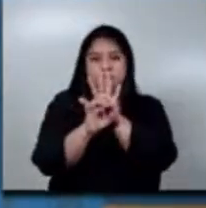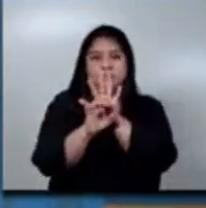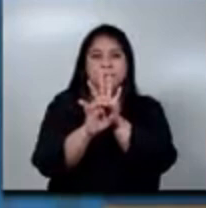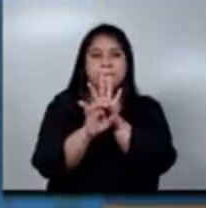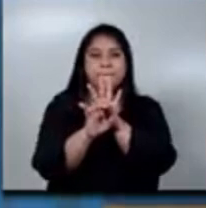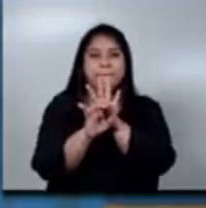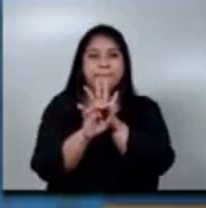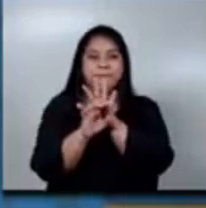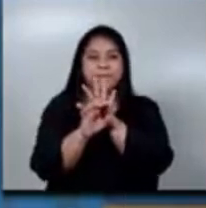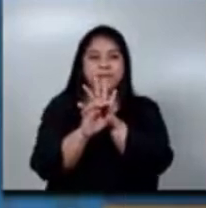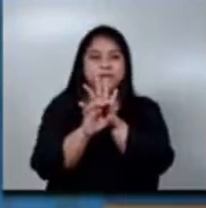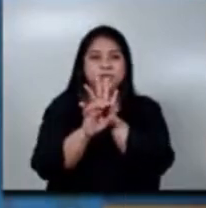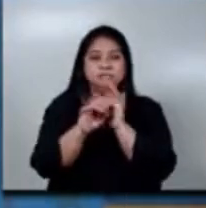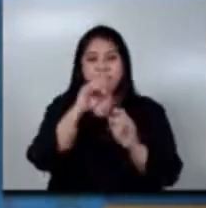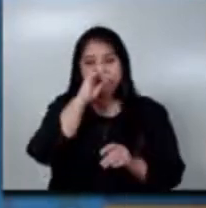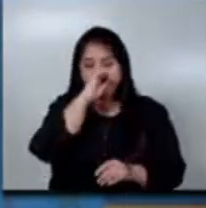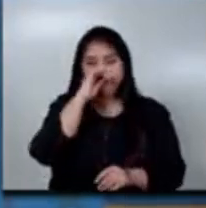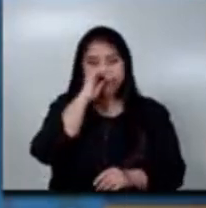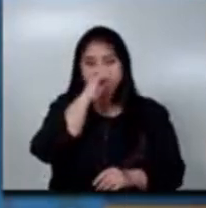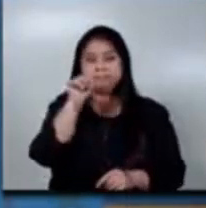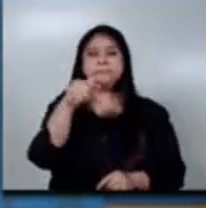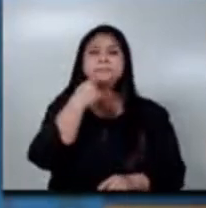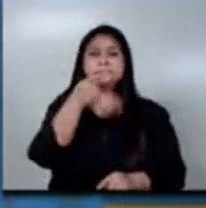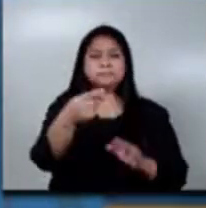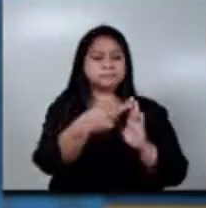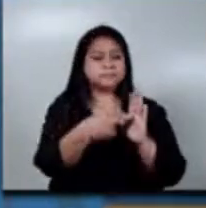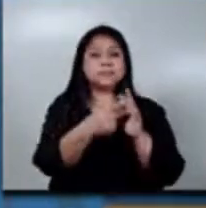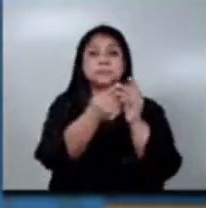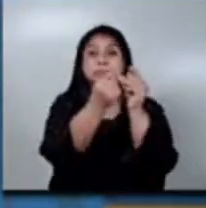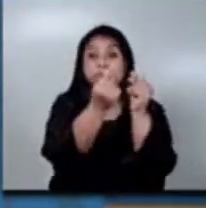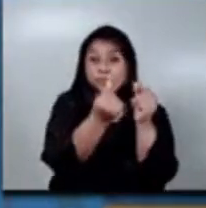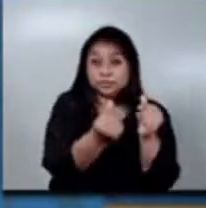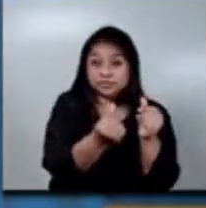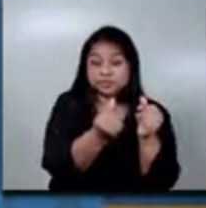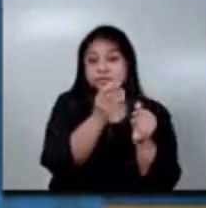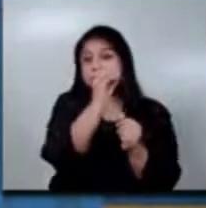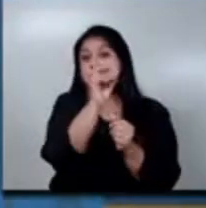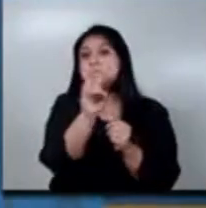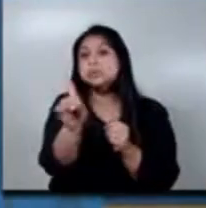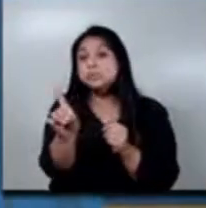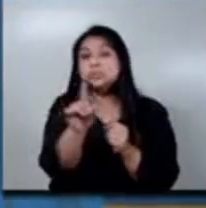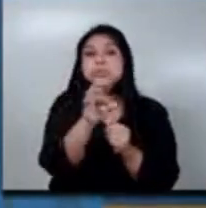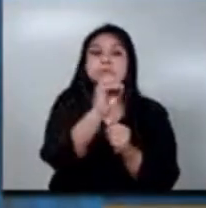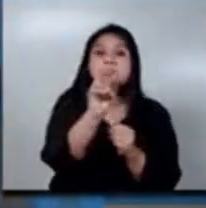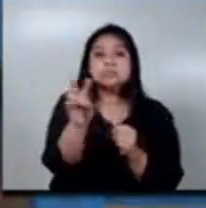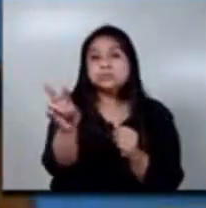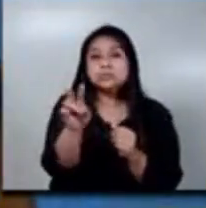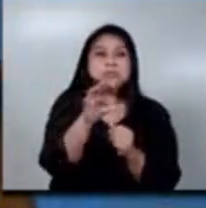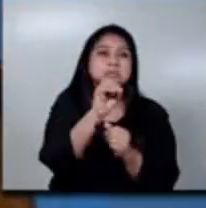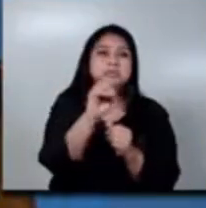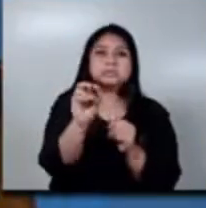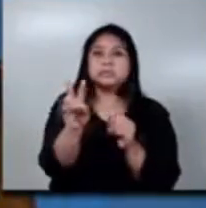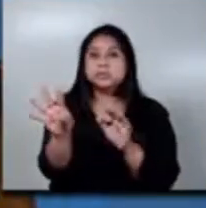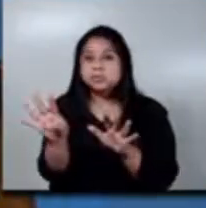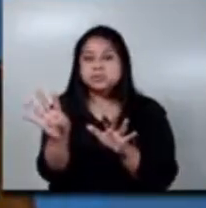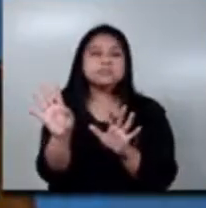los renglones presupuestarios, entiendo que por ahí va la pregunta, ¿verdad? No tengo la información en este